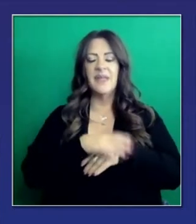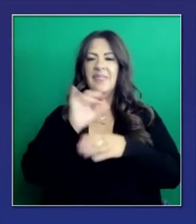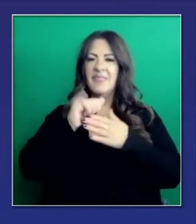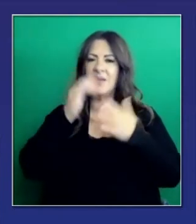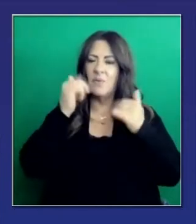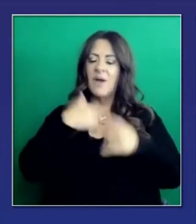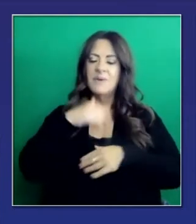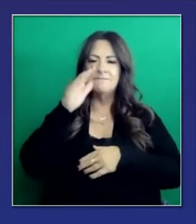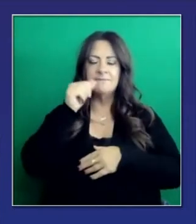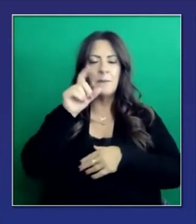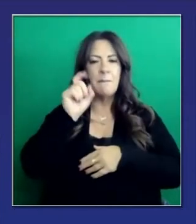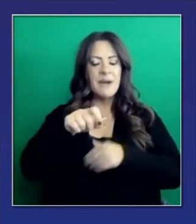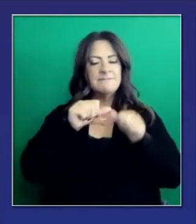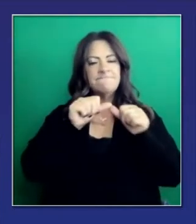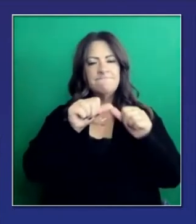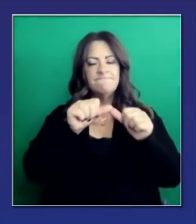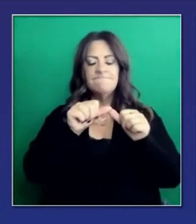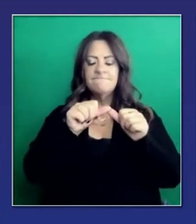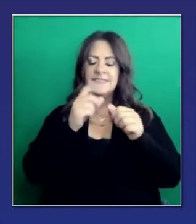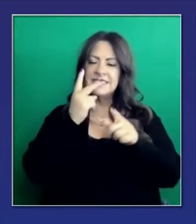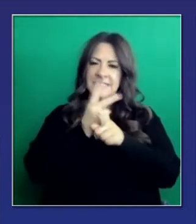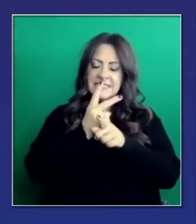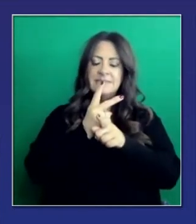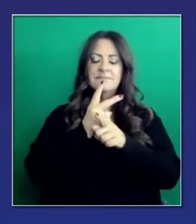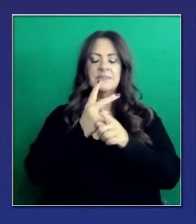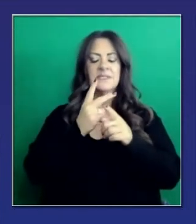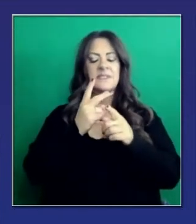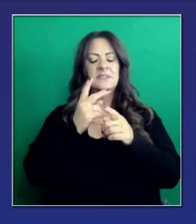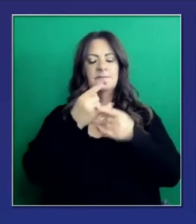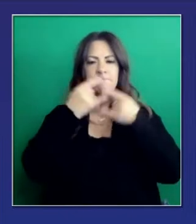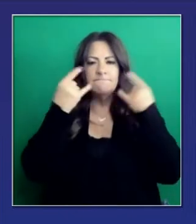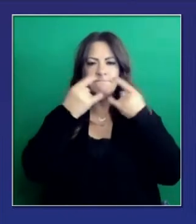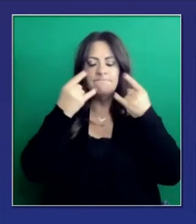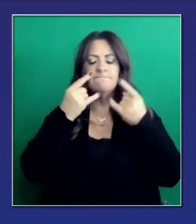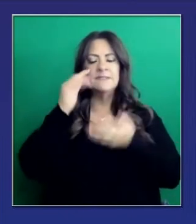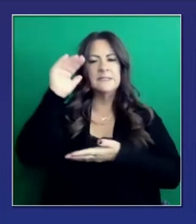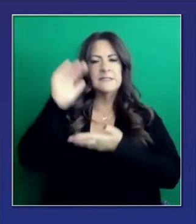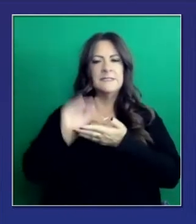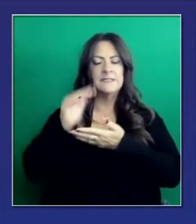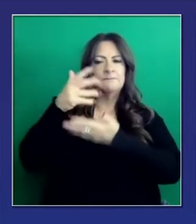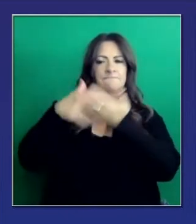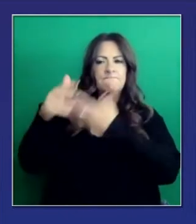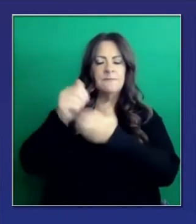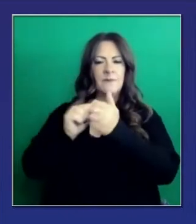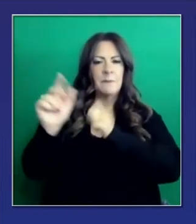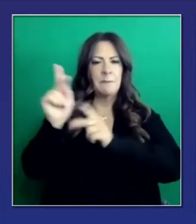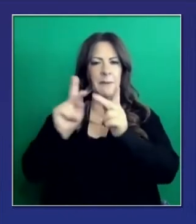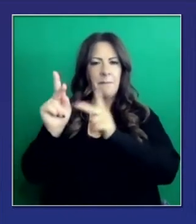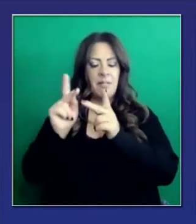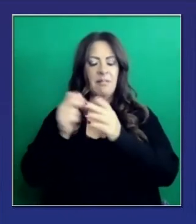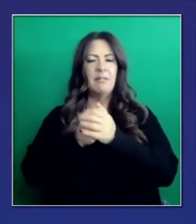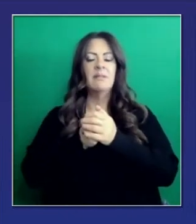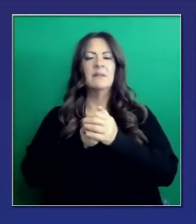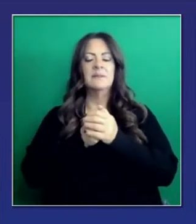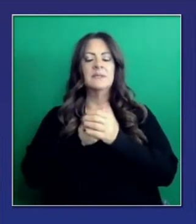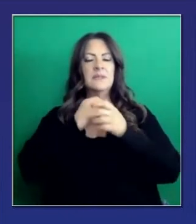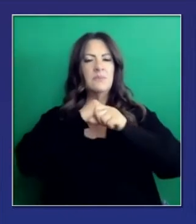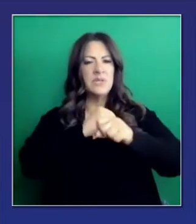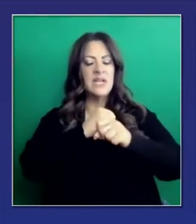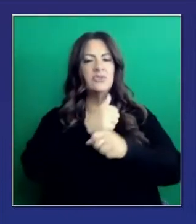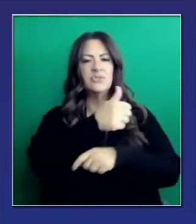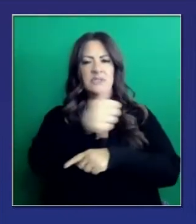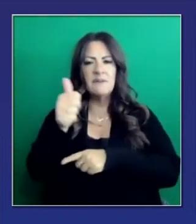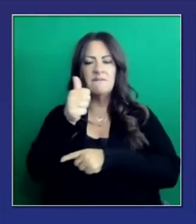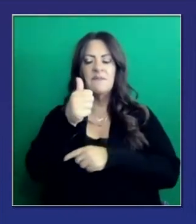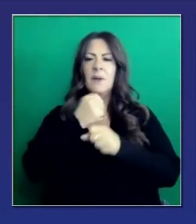sigamos siendo vigilantes, evitar mezclarnos con gente. Tenemos que protegernos y a